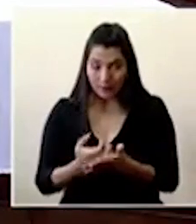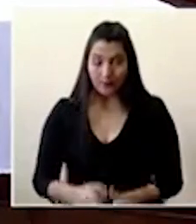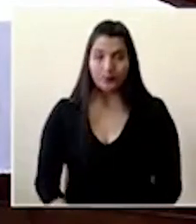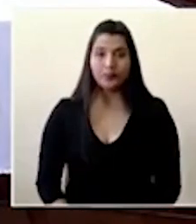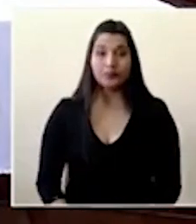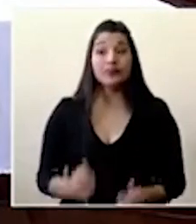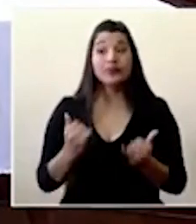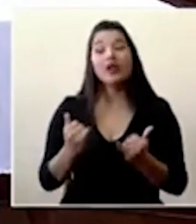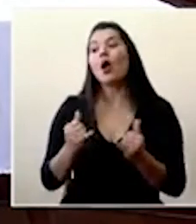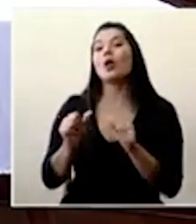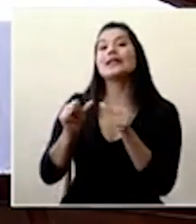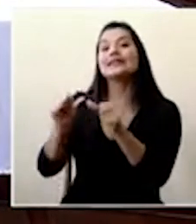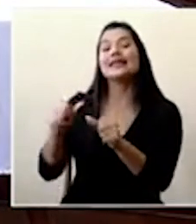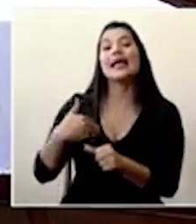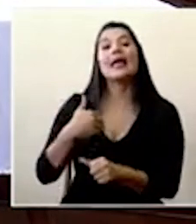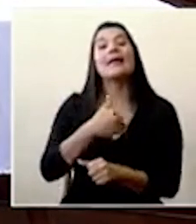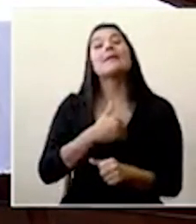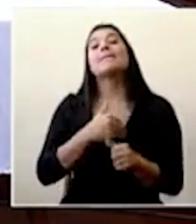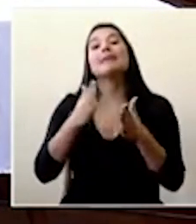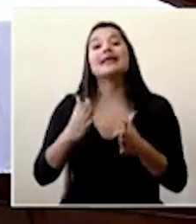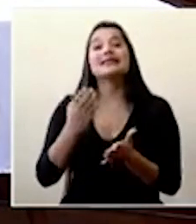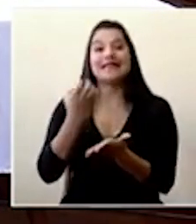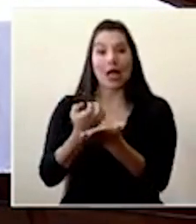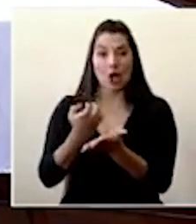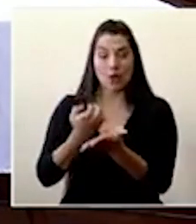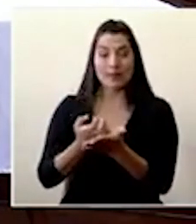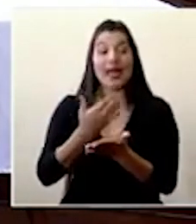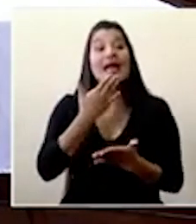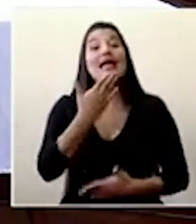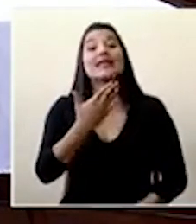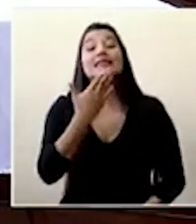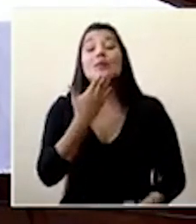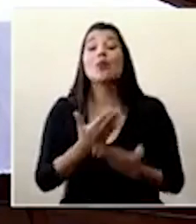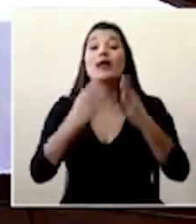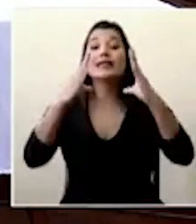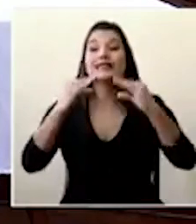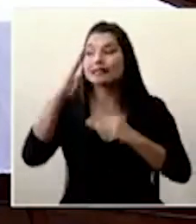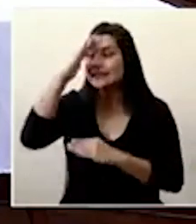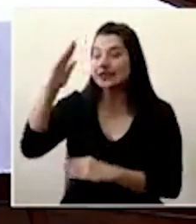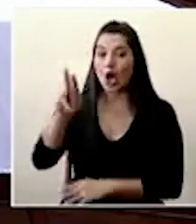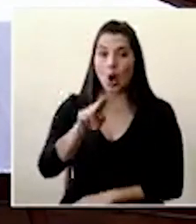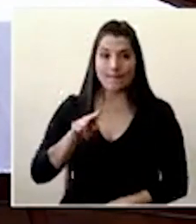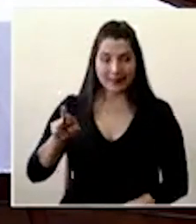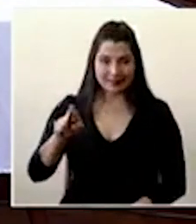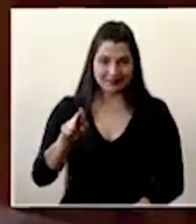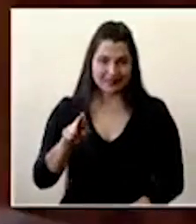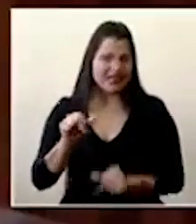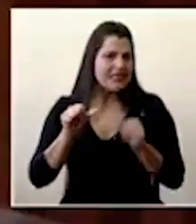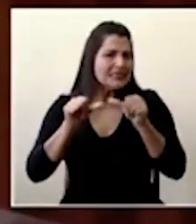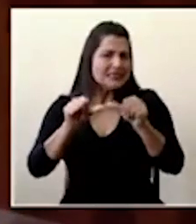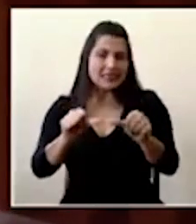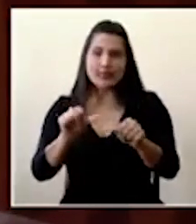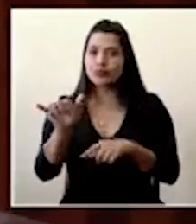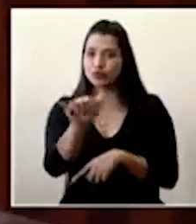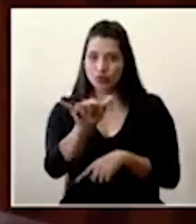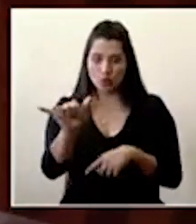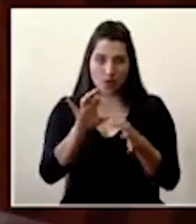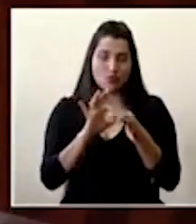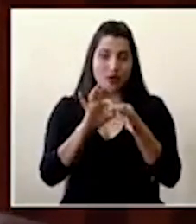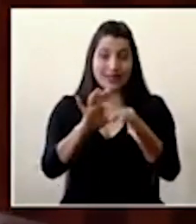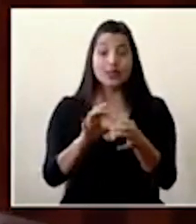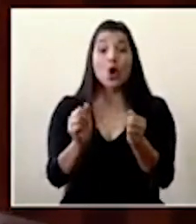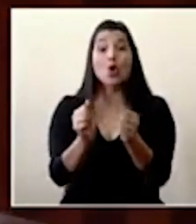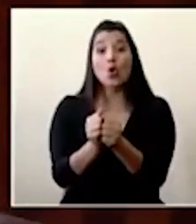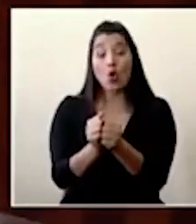Ministra de Economía, Industria y Comercio. Gracias, muy buenas tardes. Saludos a mis compañeros. Siempre en la misma línea de lo que tiene que ver con